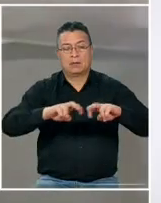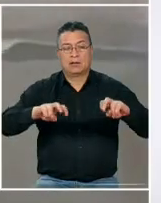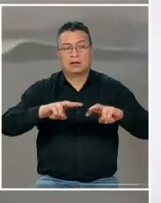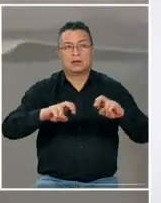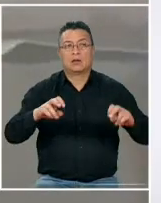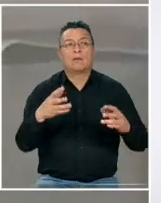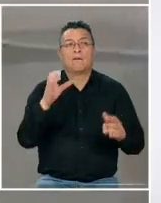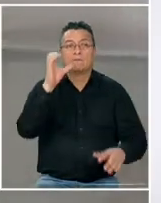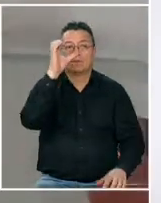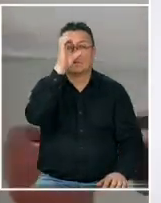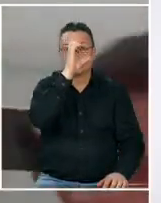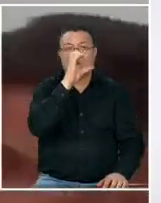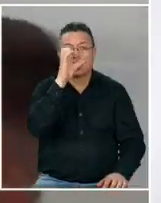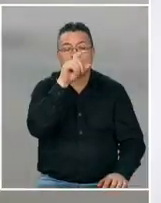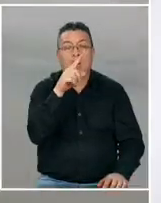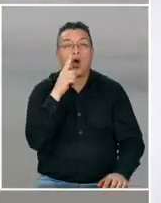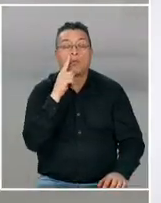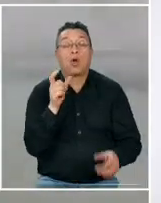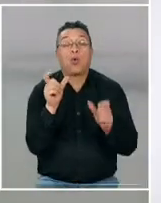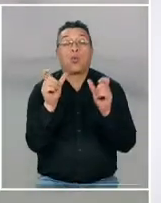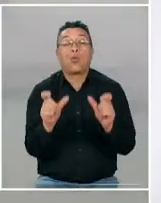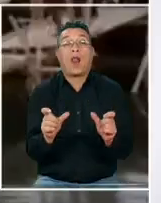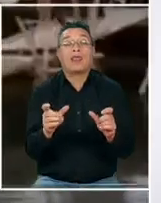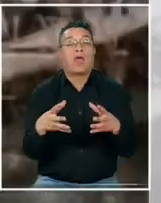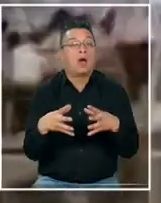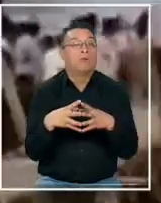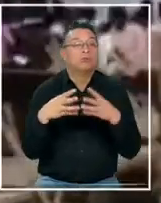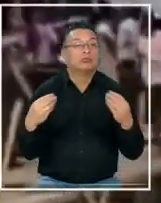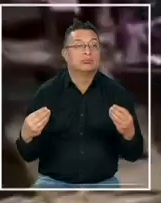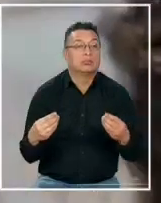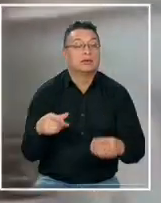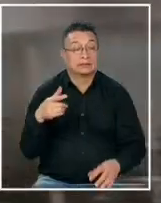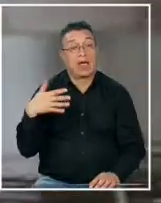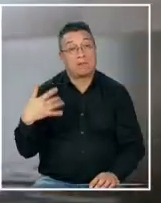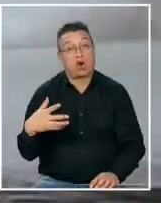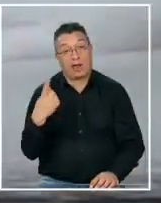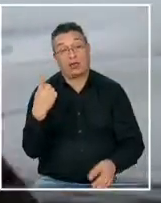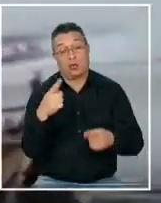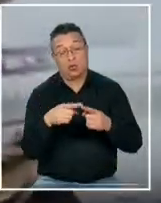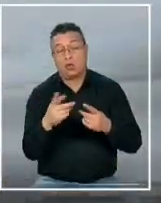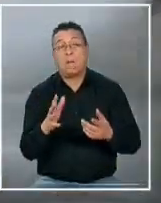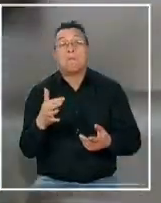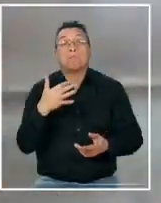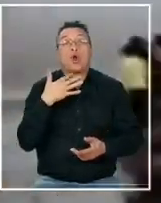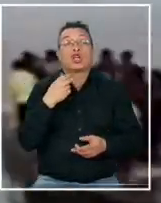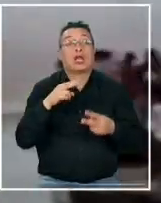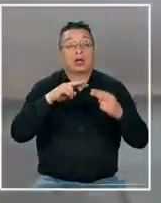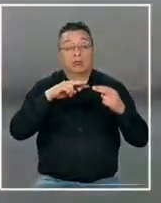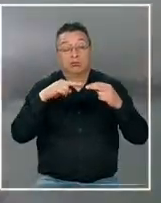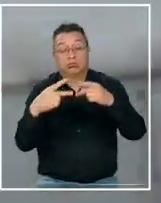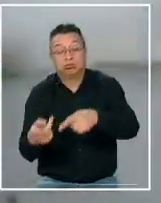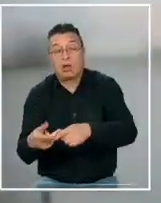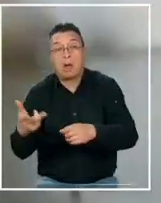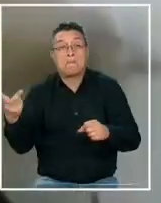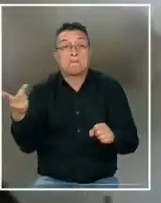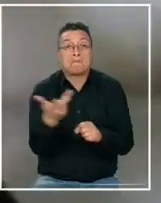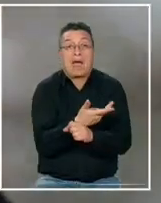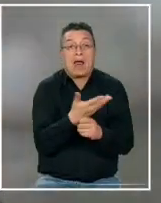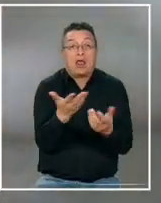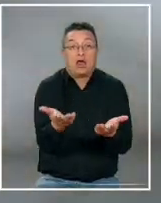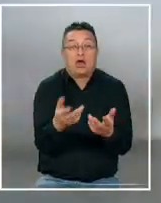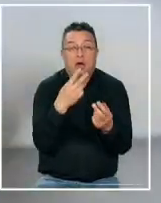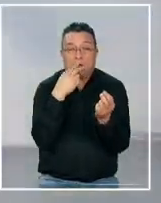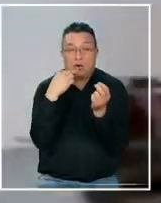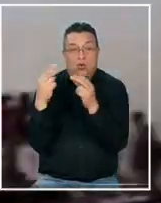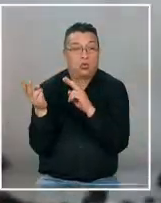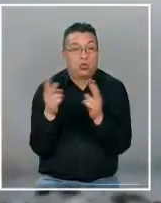te decía yo a ese guardia que estaría desaparecido eso es lo más importante y después obviamente que falló porque eso está mal construido más allá de los